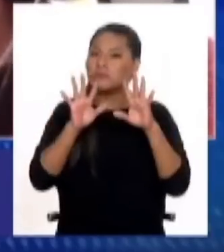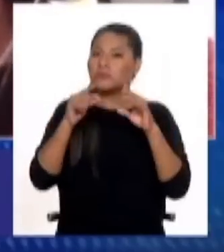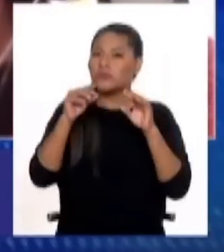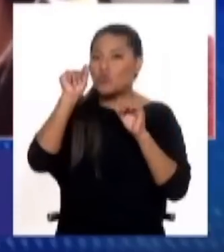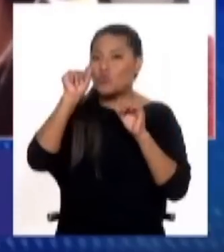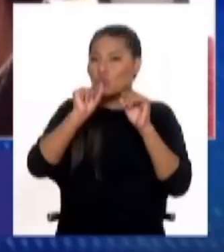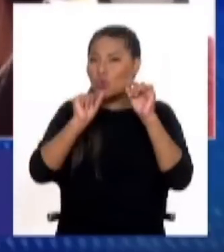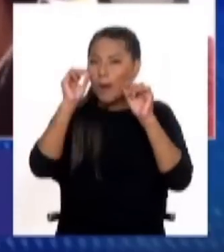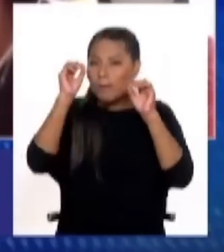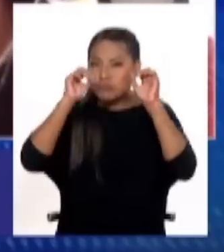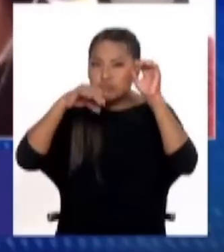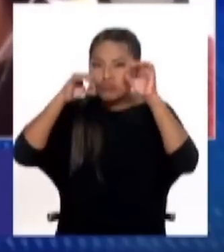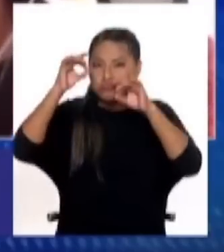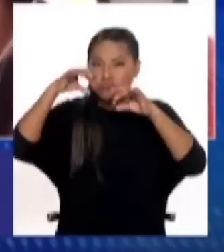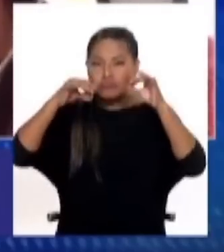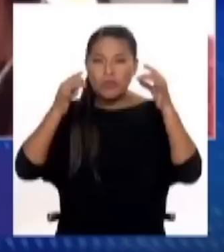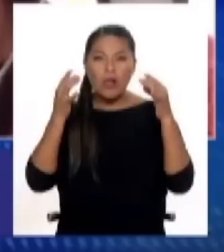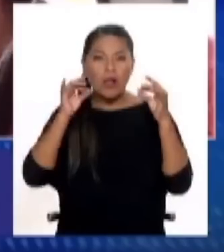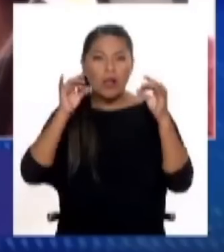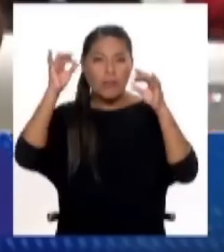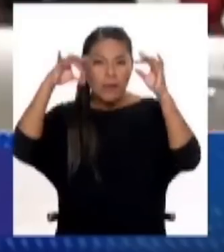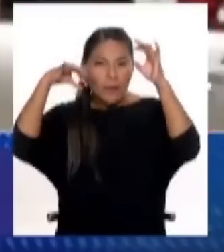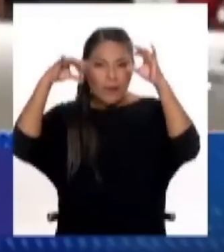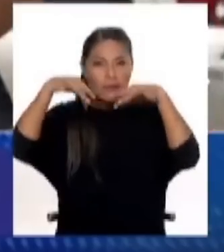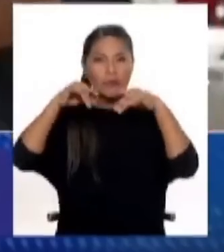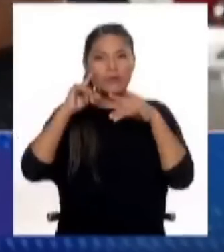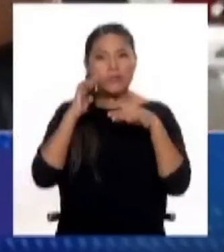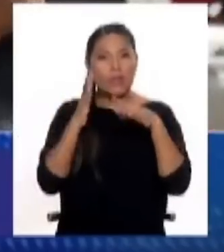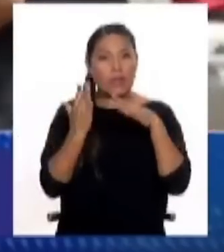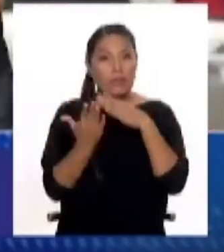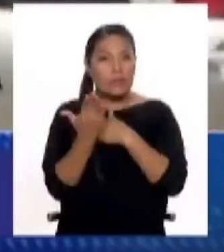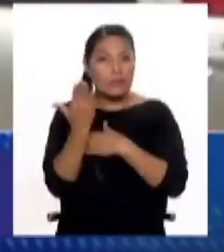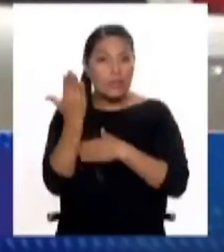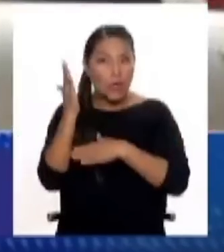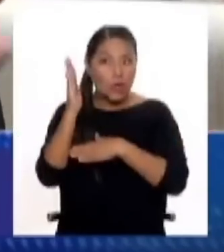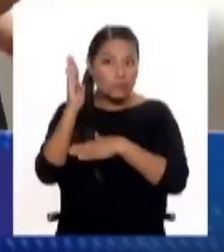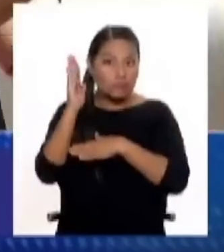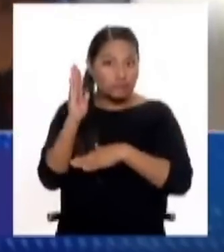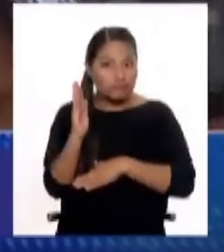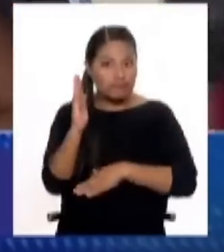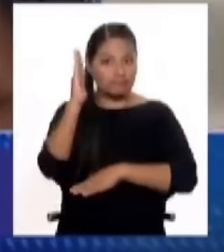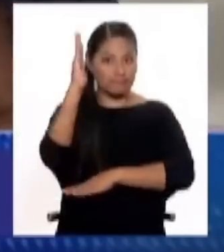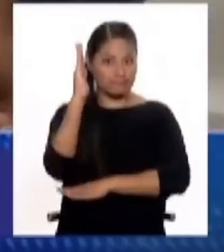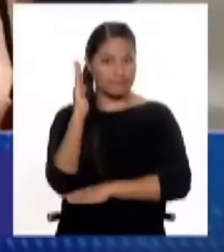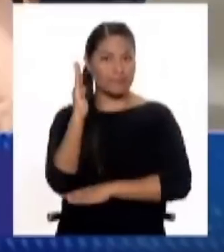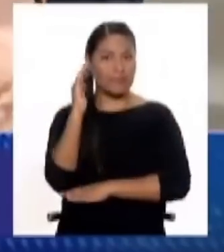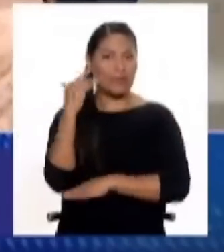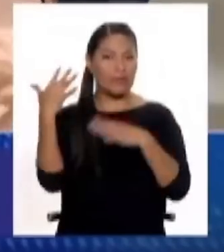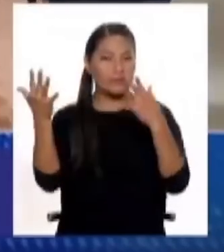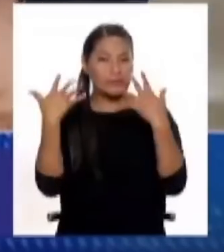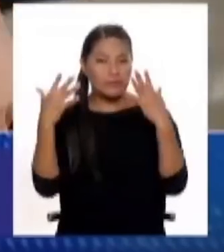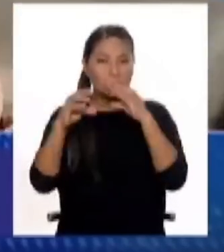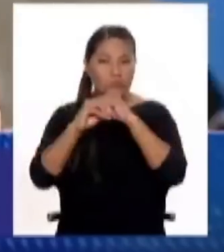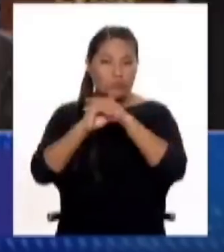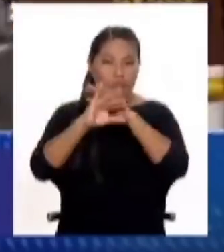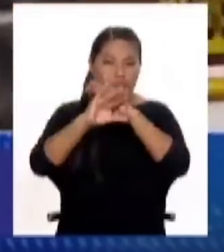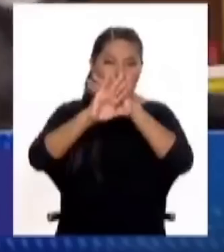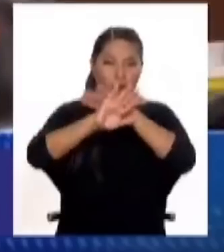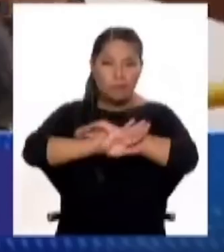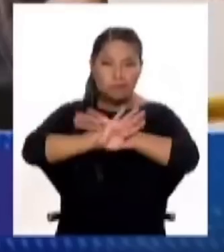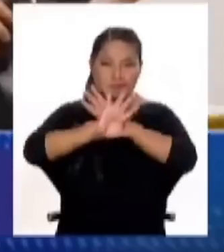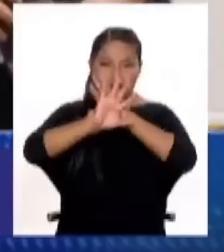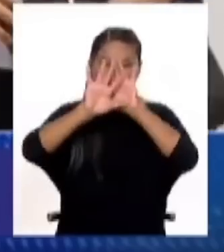lloviznas. Hacia el mediodía va a despejar, digamos, esta nubosidad típica del otoño-invierno